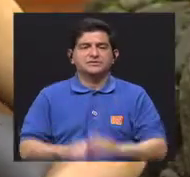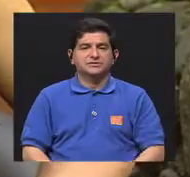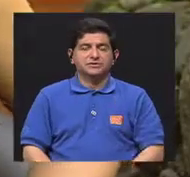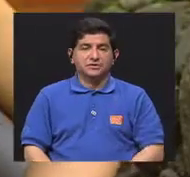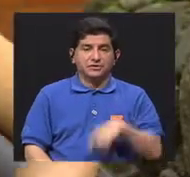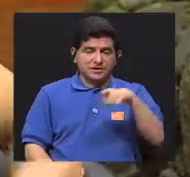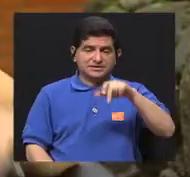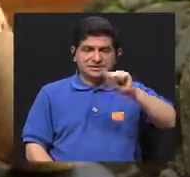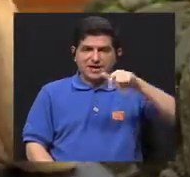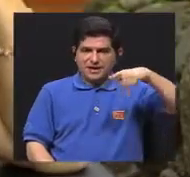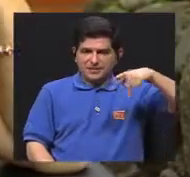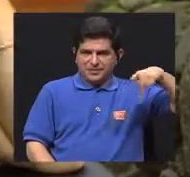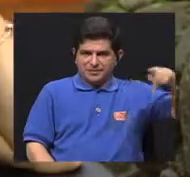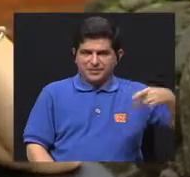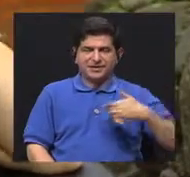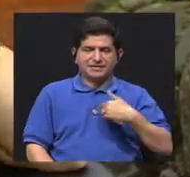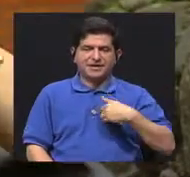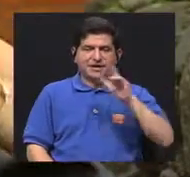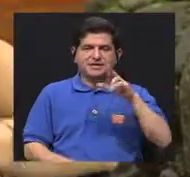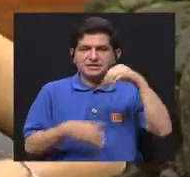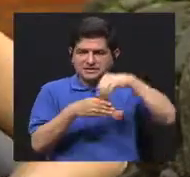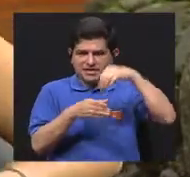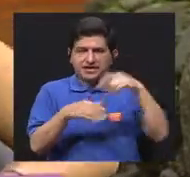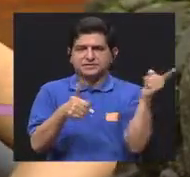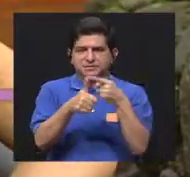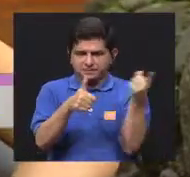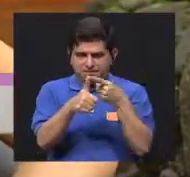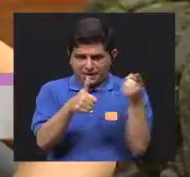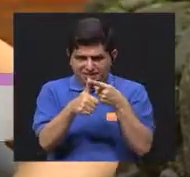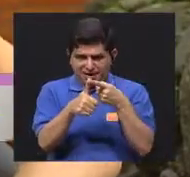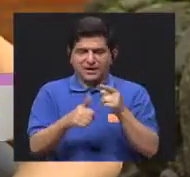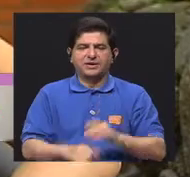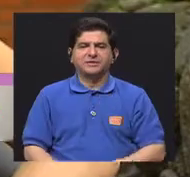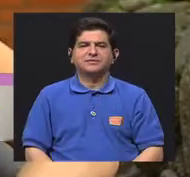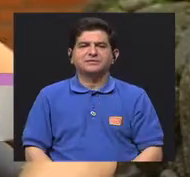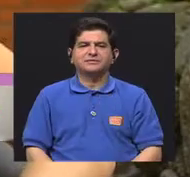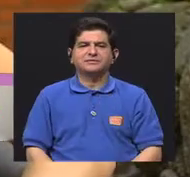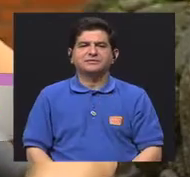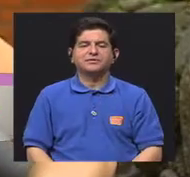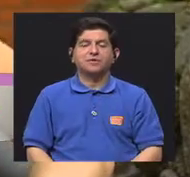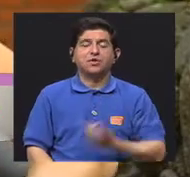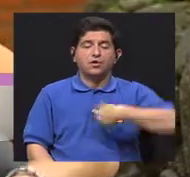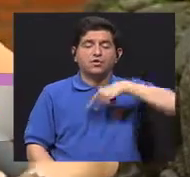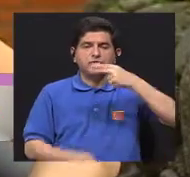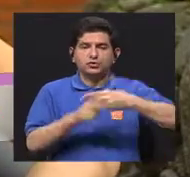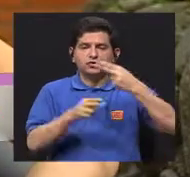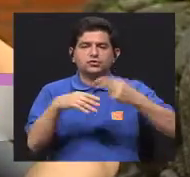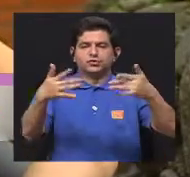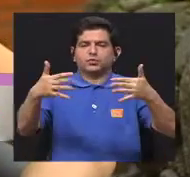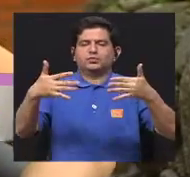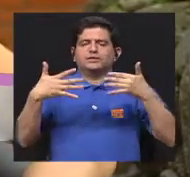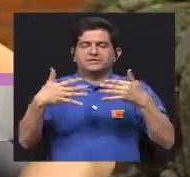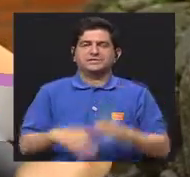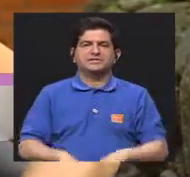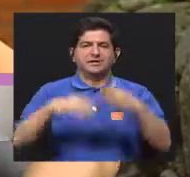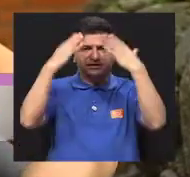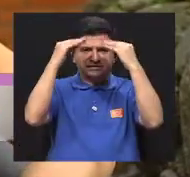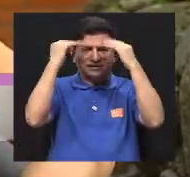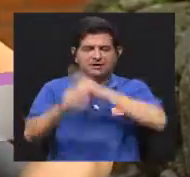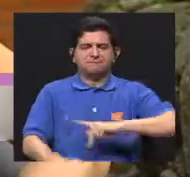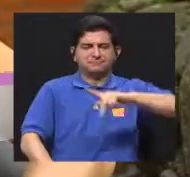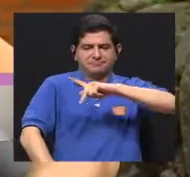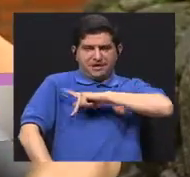bueno, la aplicación va a tener tres componentes. Un primer componente que va a ser el que hemos llamado el expediente, en realidad son los datos